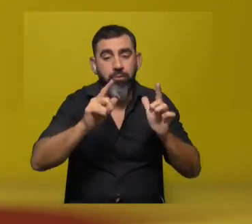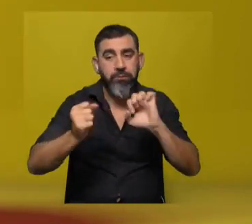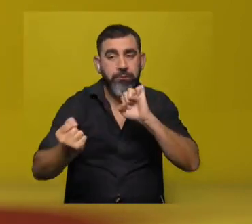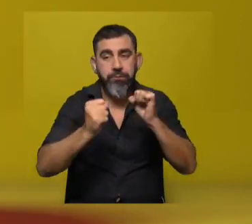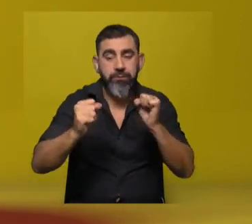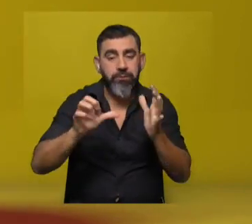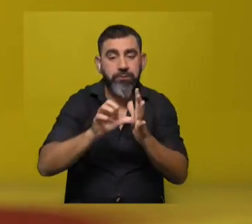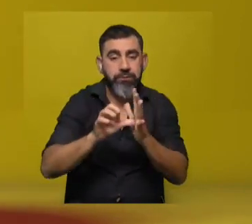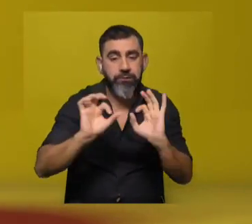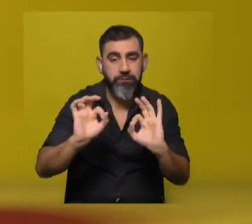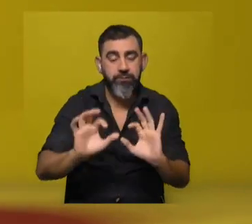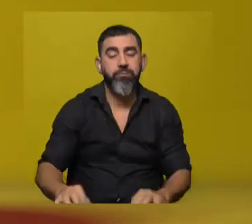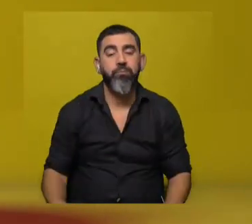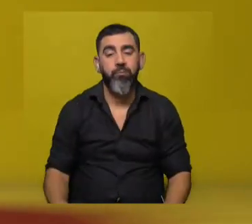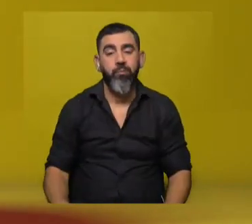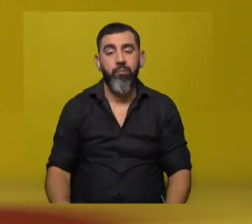todo ese sistema particularmente.